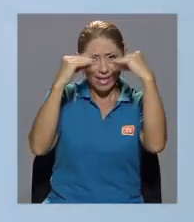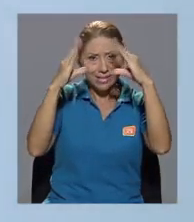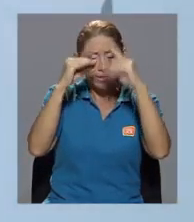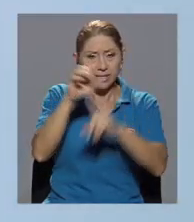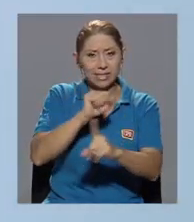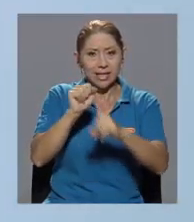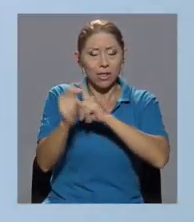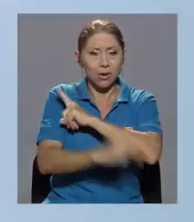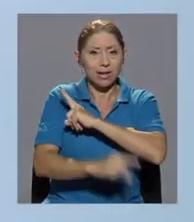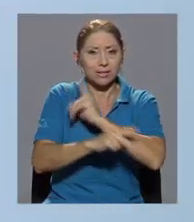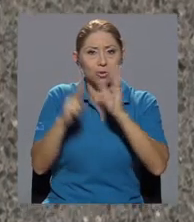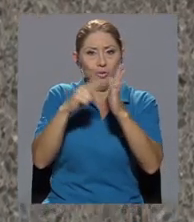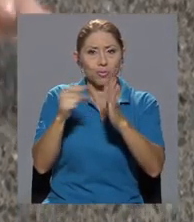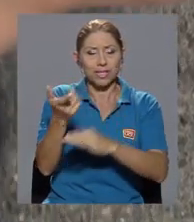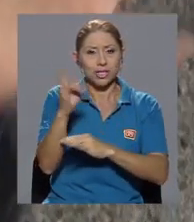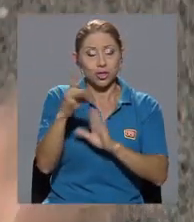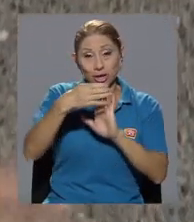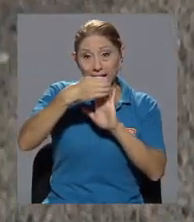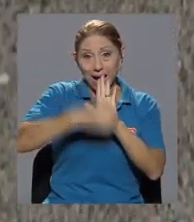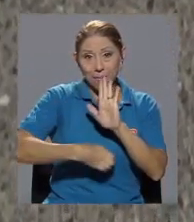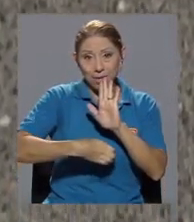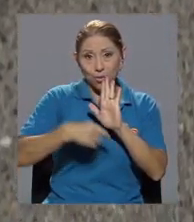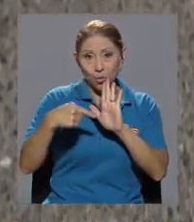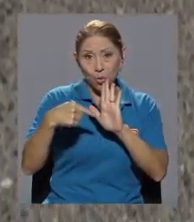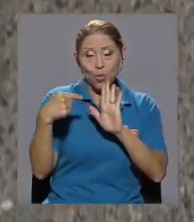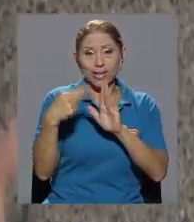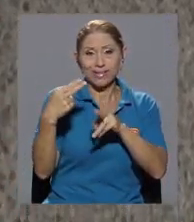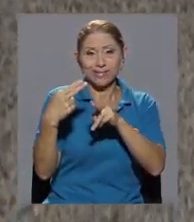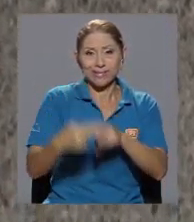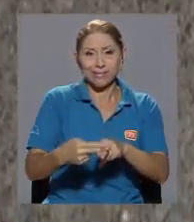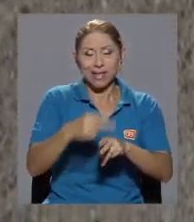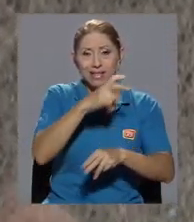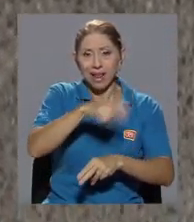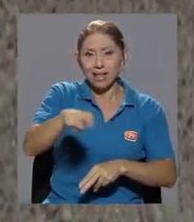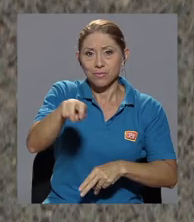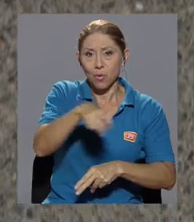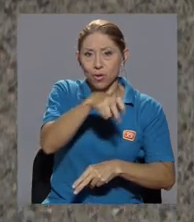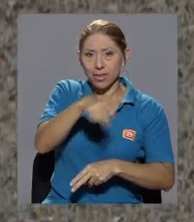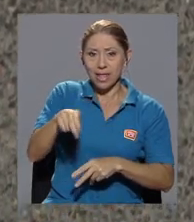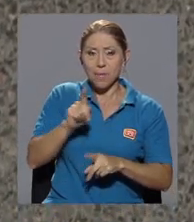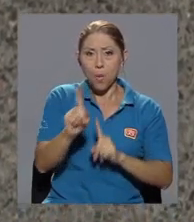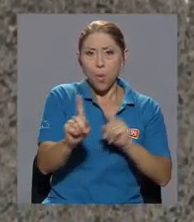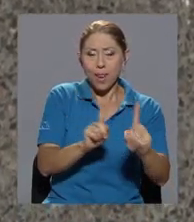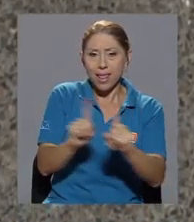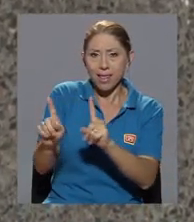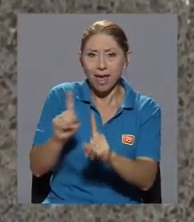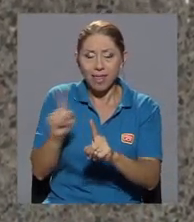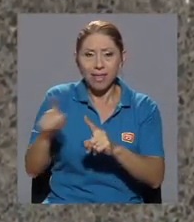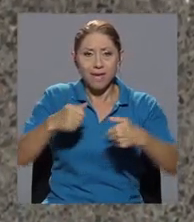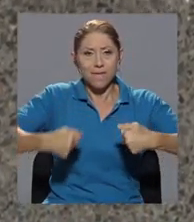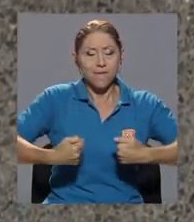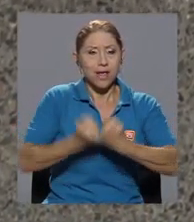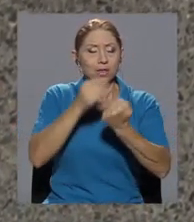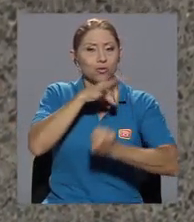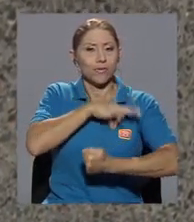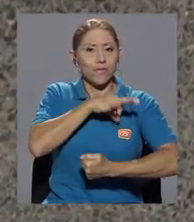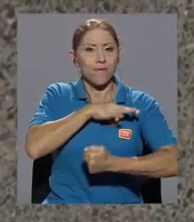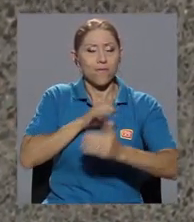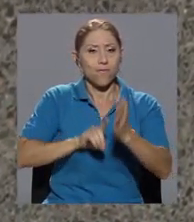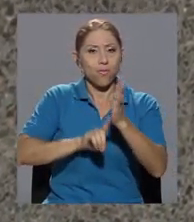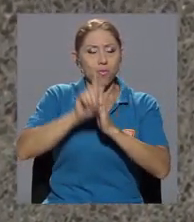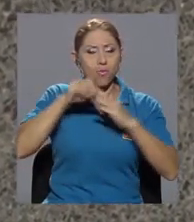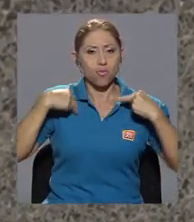2018, en el capítulo especial denominado Transporte y Movilidad, retos en favor del desarrollo humano.